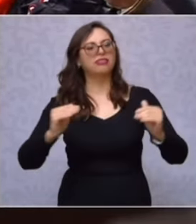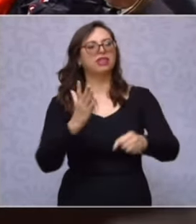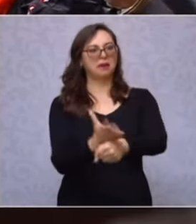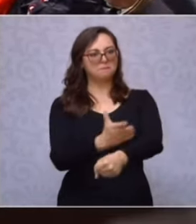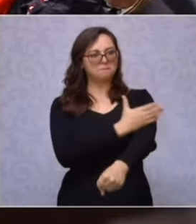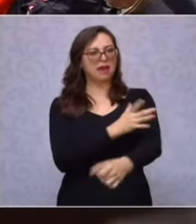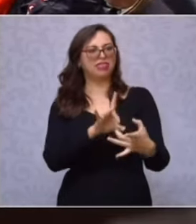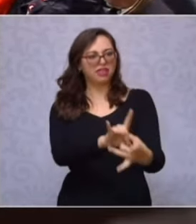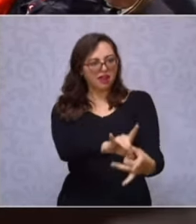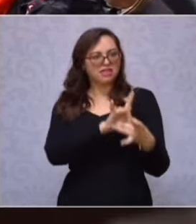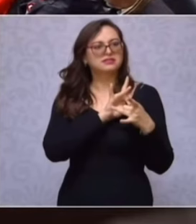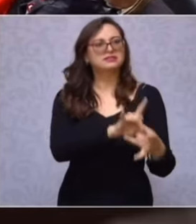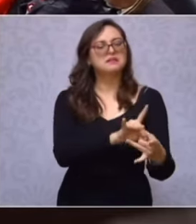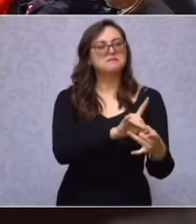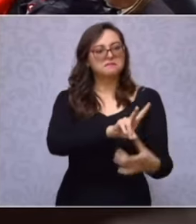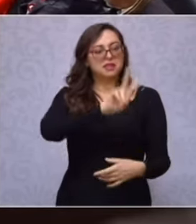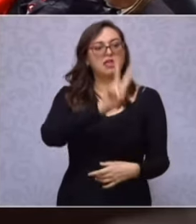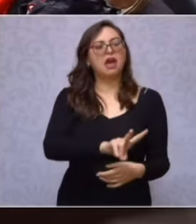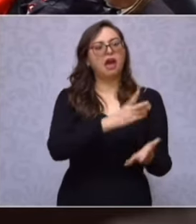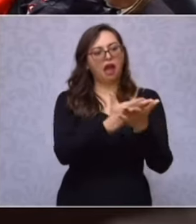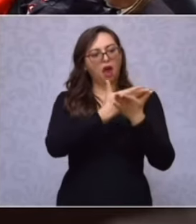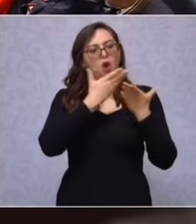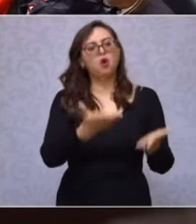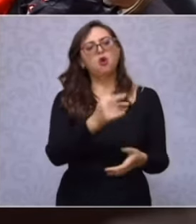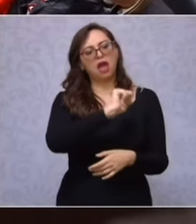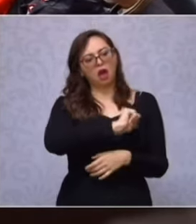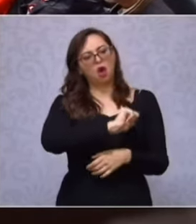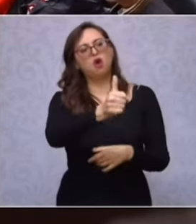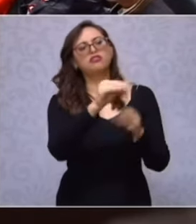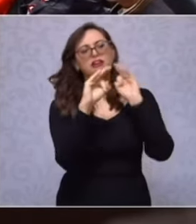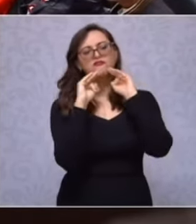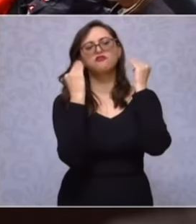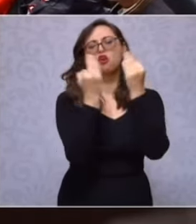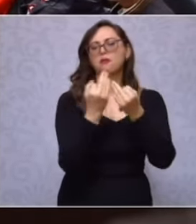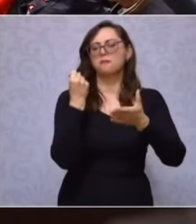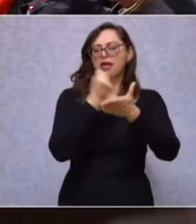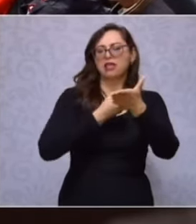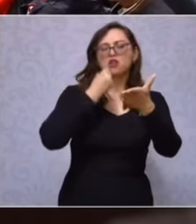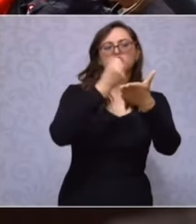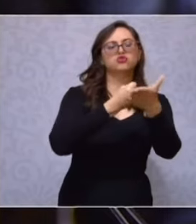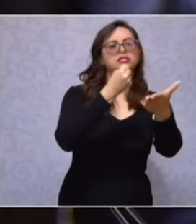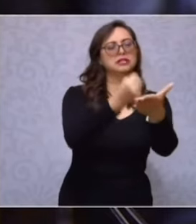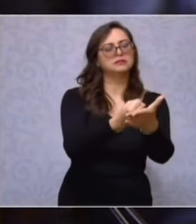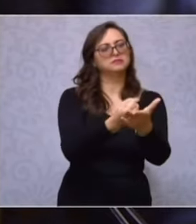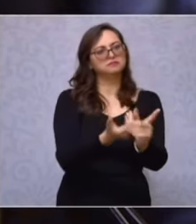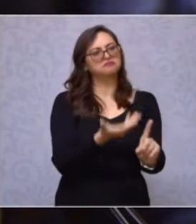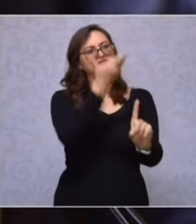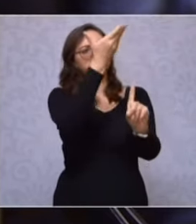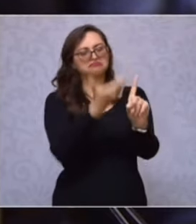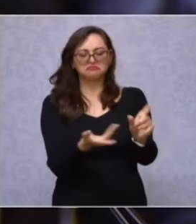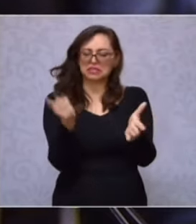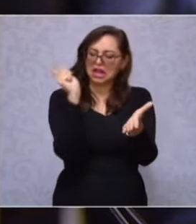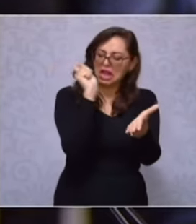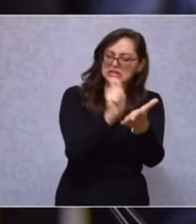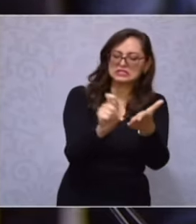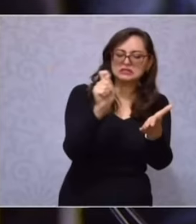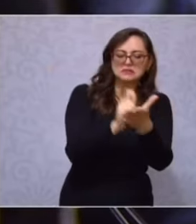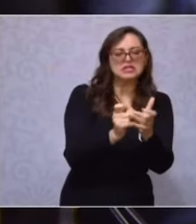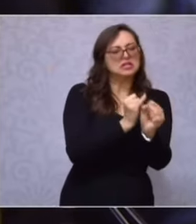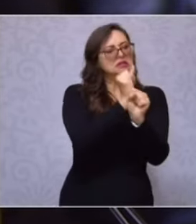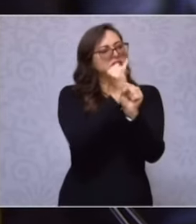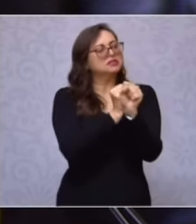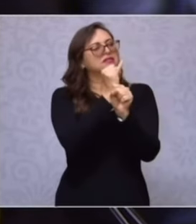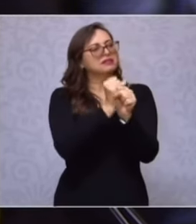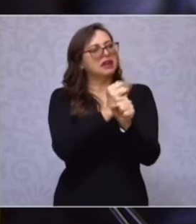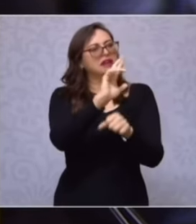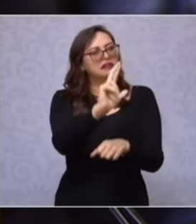desde otra trinchera, a escribir sobre lo que ha sostenido desde sus primeros días cuando trabajó